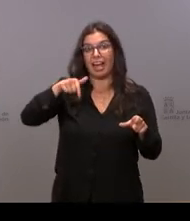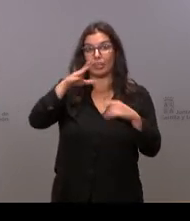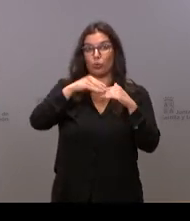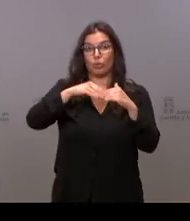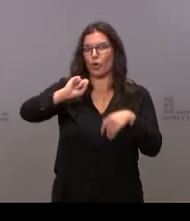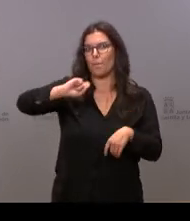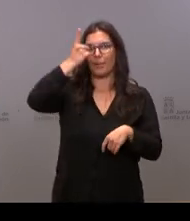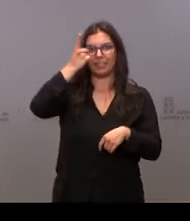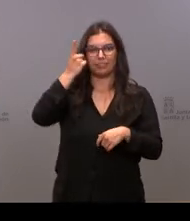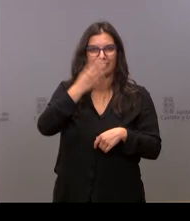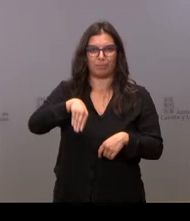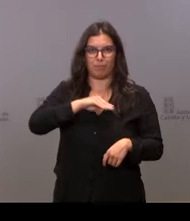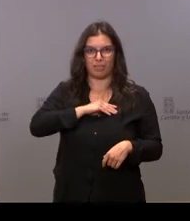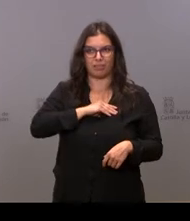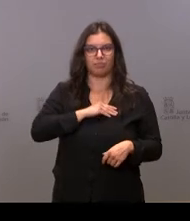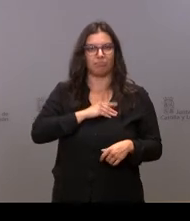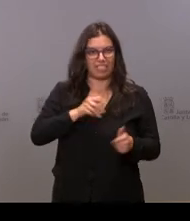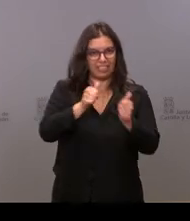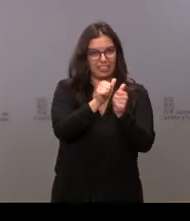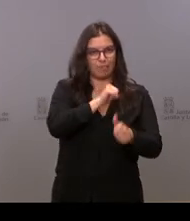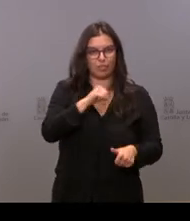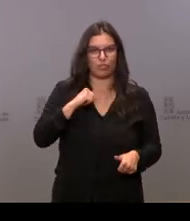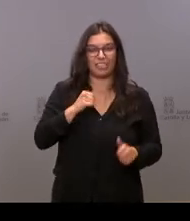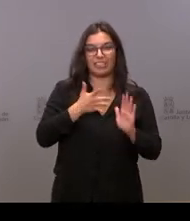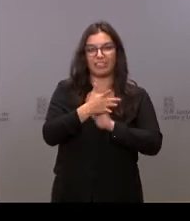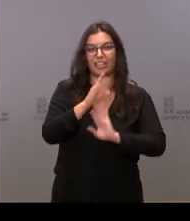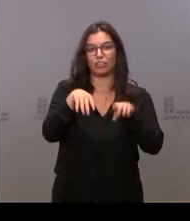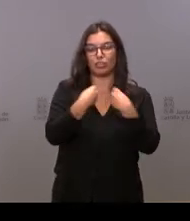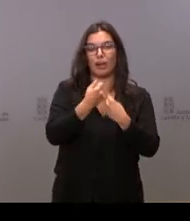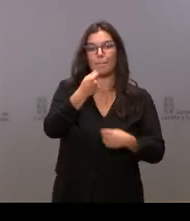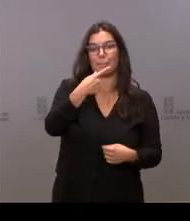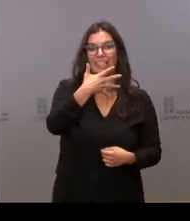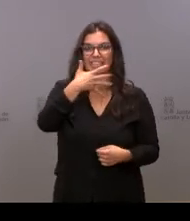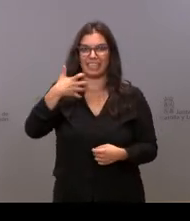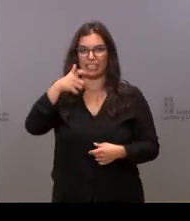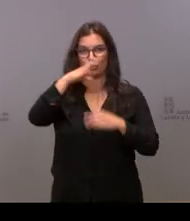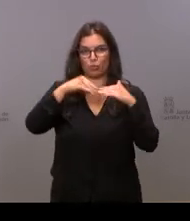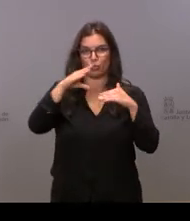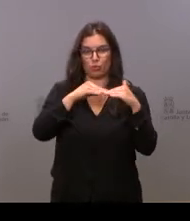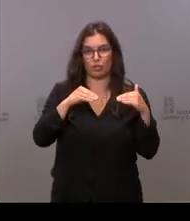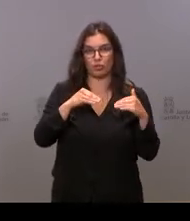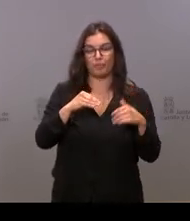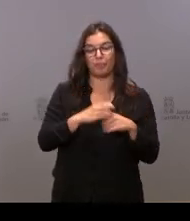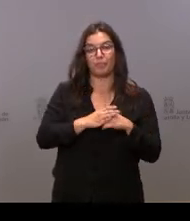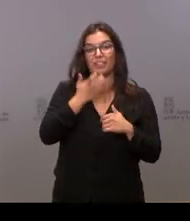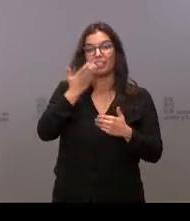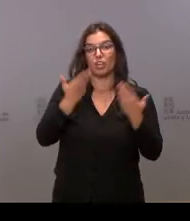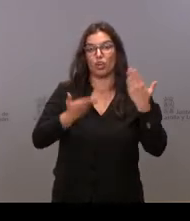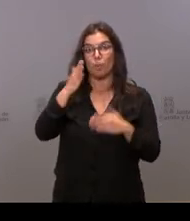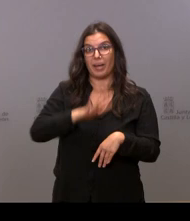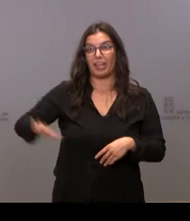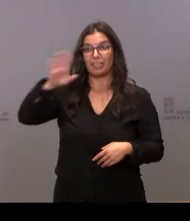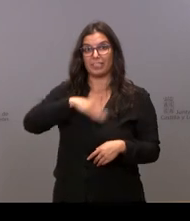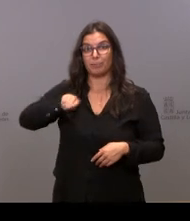de nuestro país. Estamos hablando de 1.500 beneficiarios. La segunda comunidad autónoma de toda